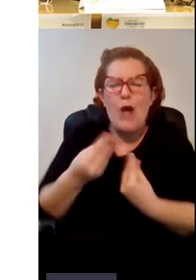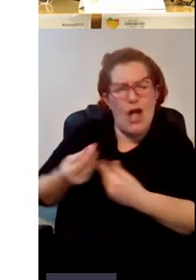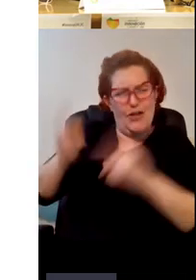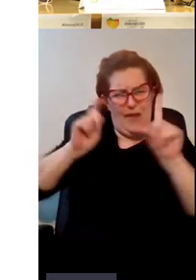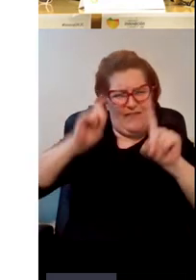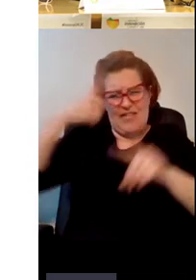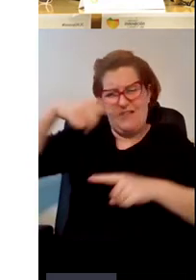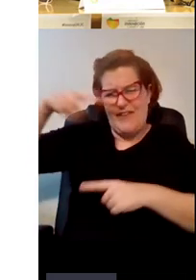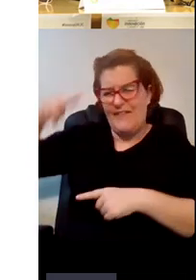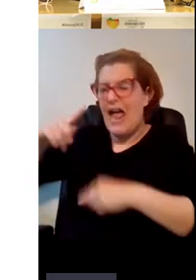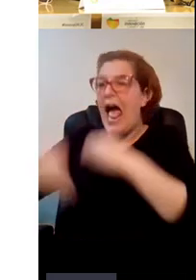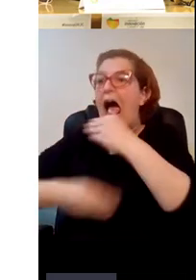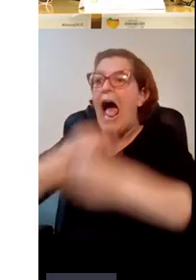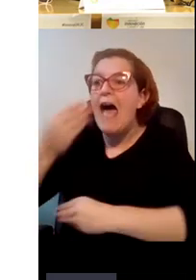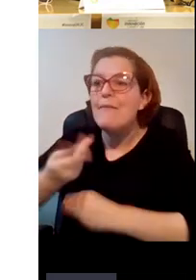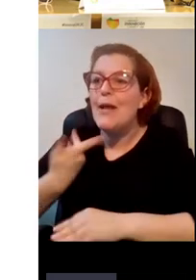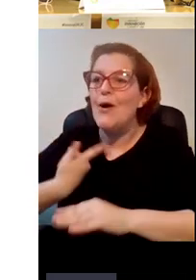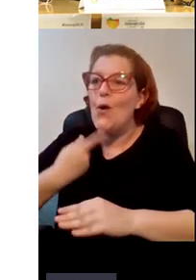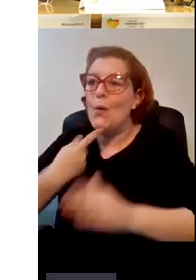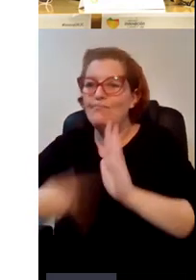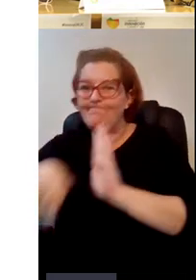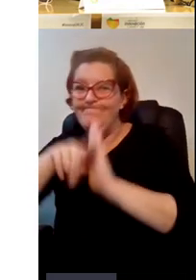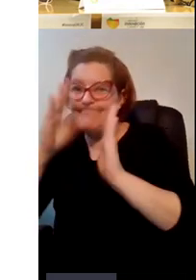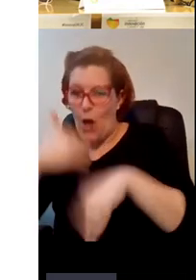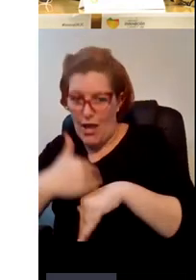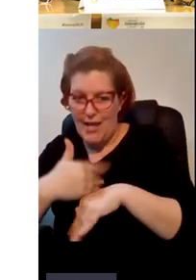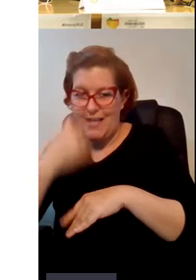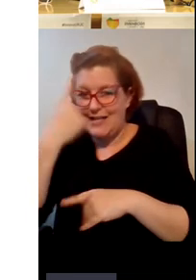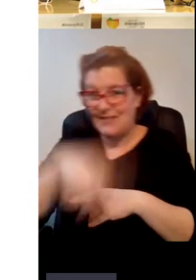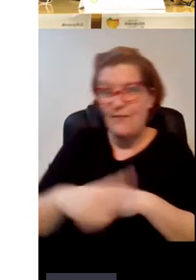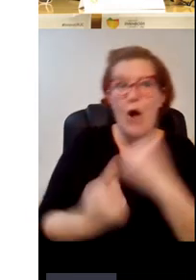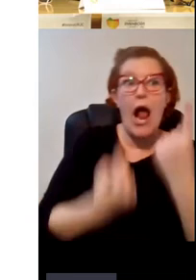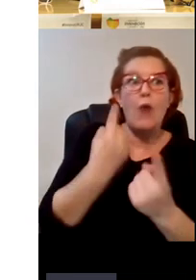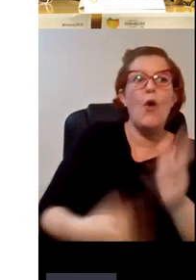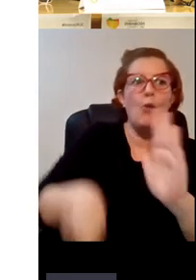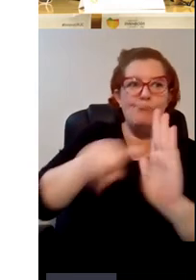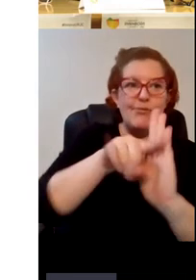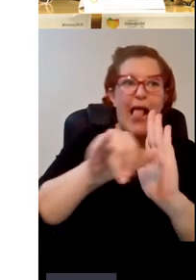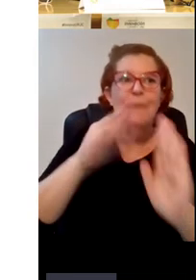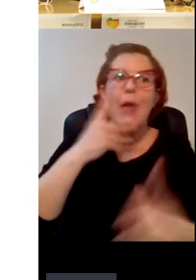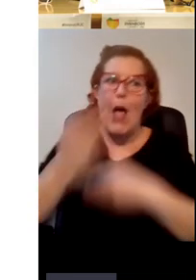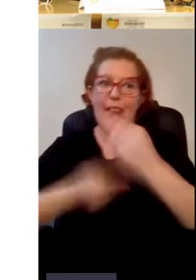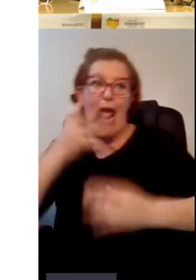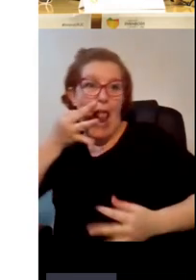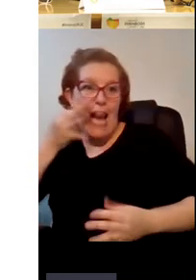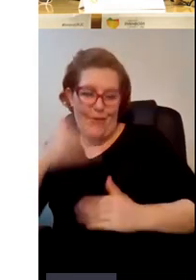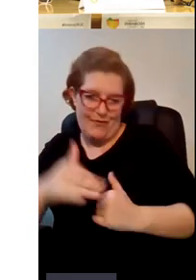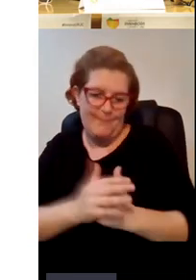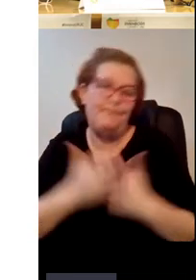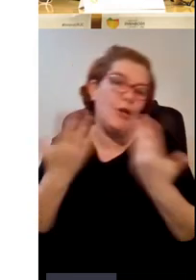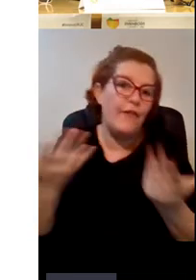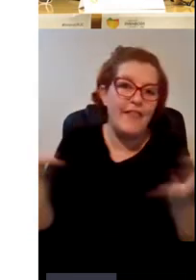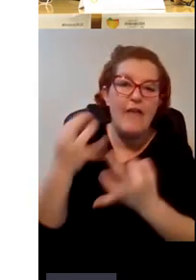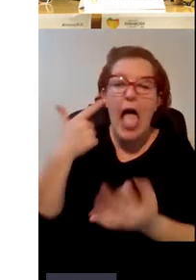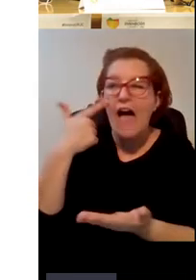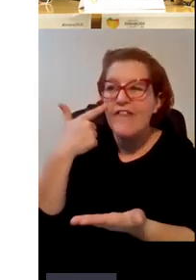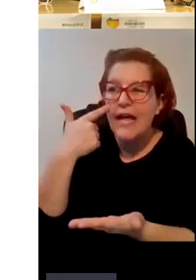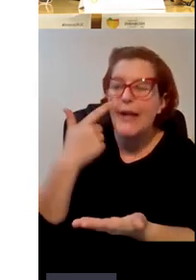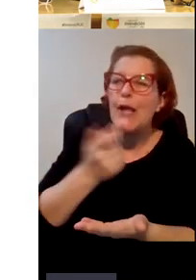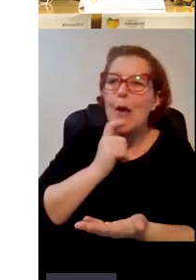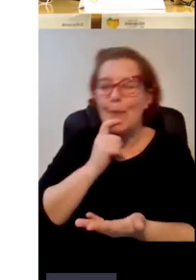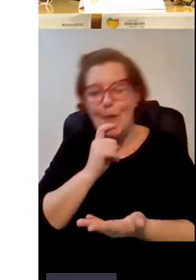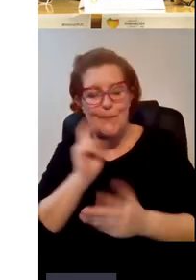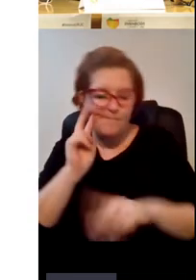que lo hacen pero no lo ponen y sabemos que hay algunos que lo ponen y no lo hacen ¿vale? entonces tenemos que ver cómo podemos